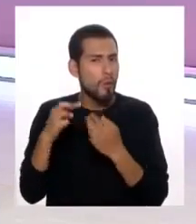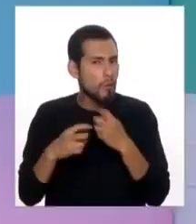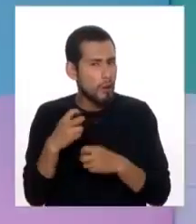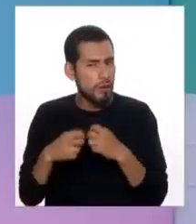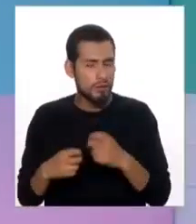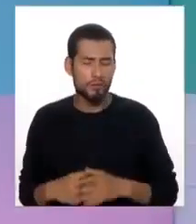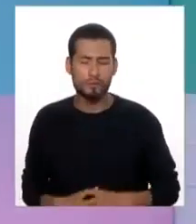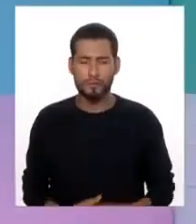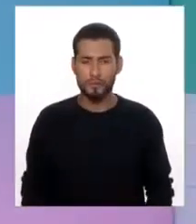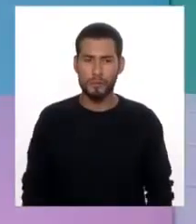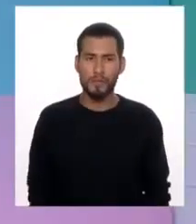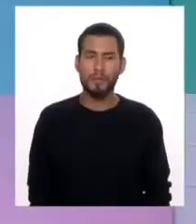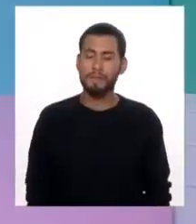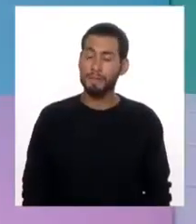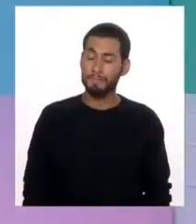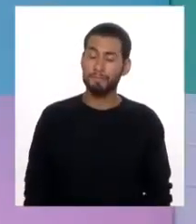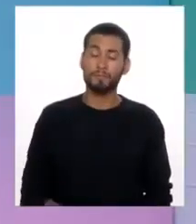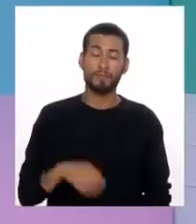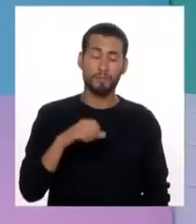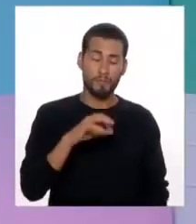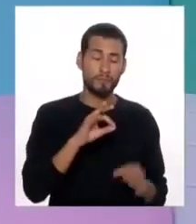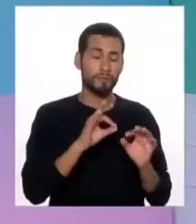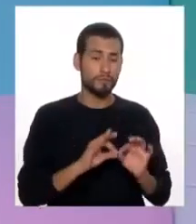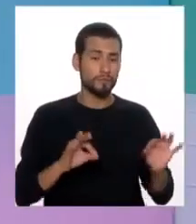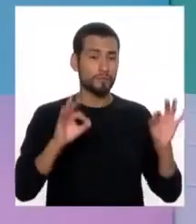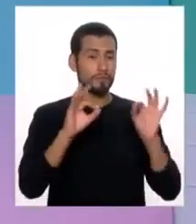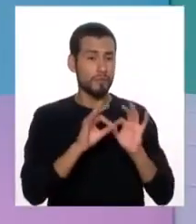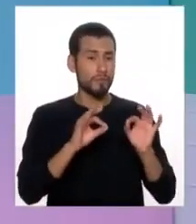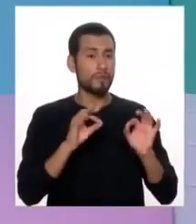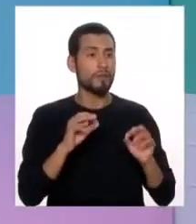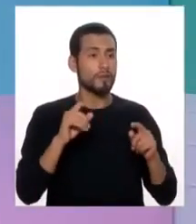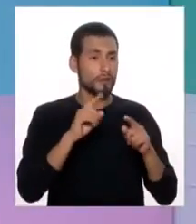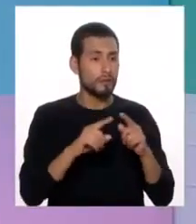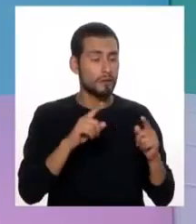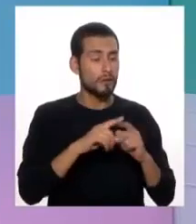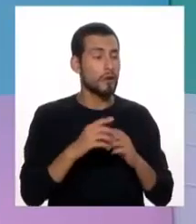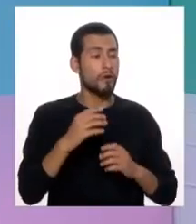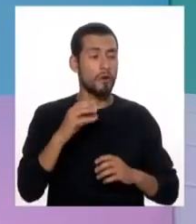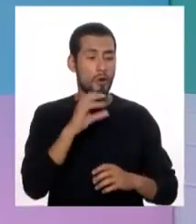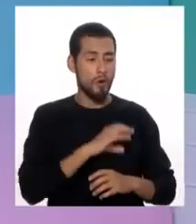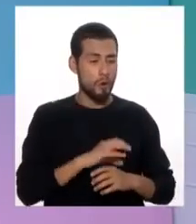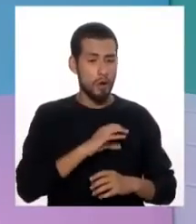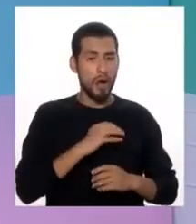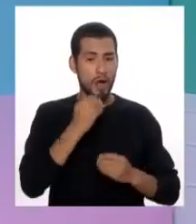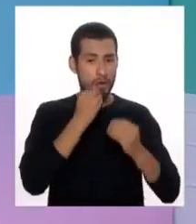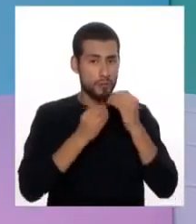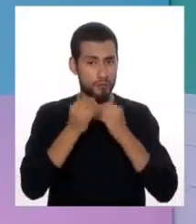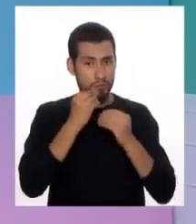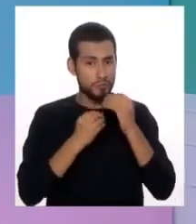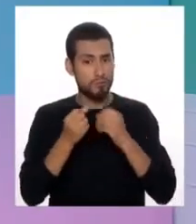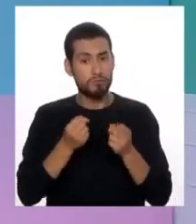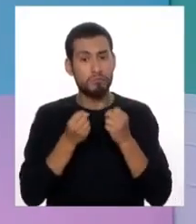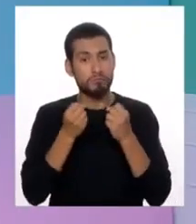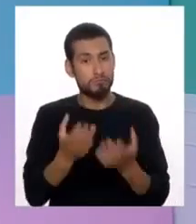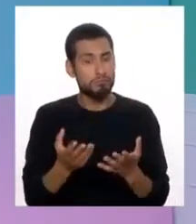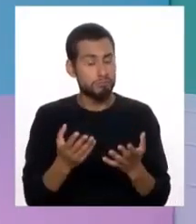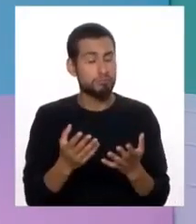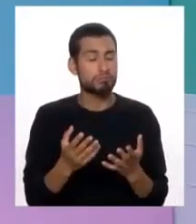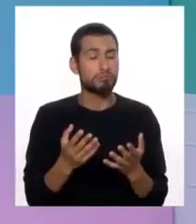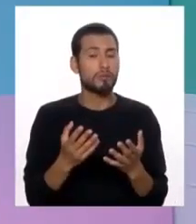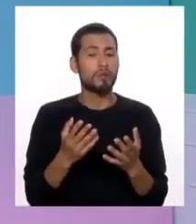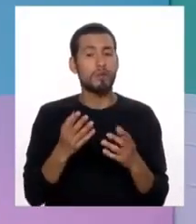Sí, es importante tomar en cuenta que los trastornos de conducta alimentaria también pueden generar